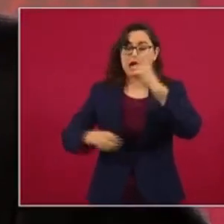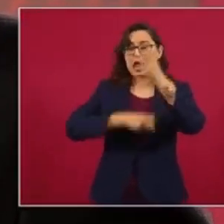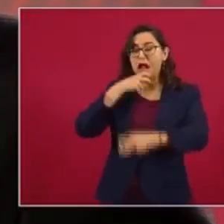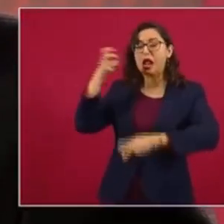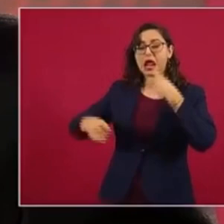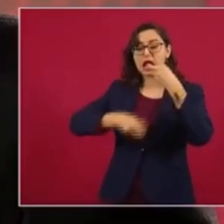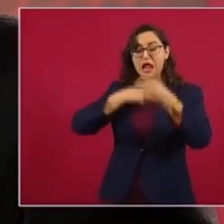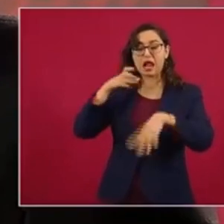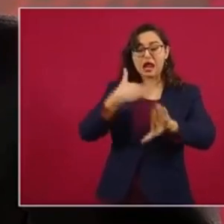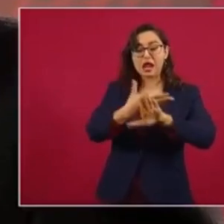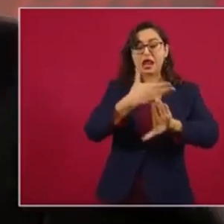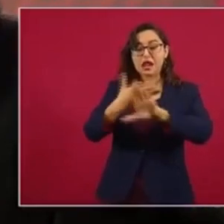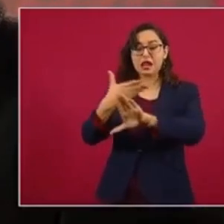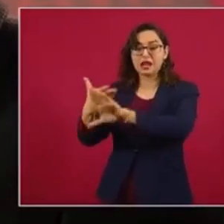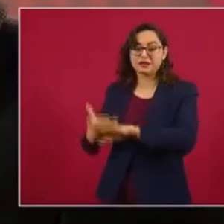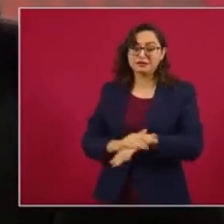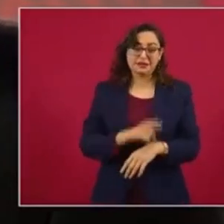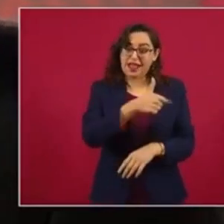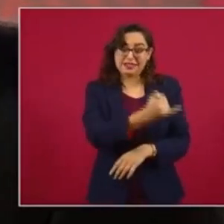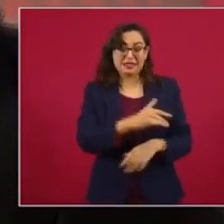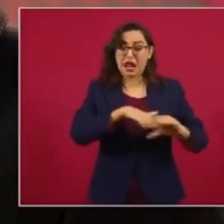un sapereco.